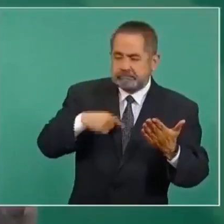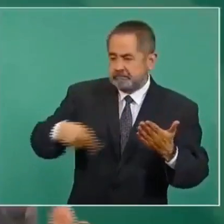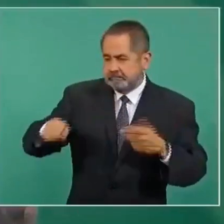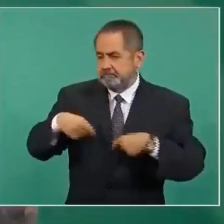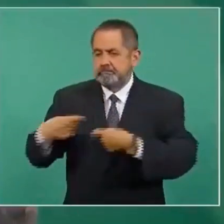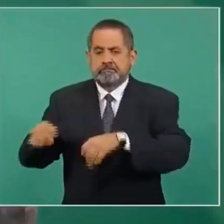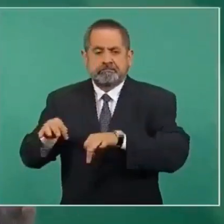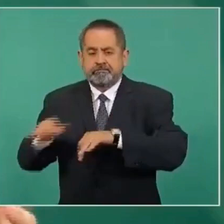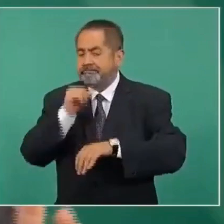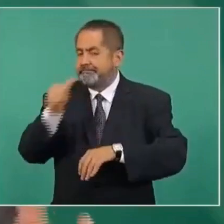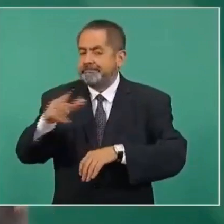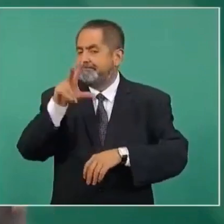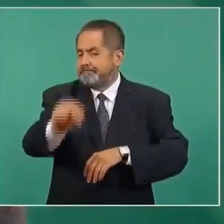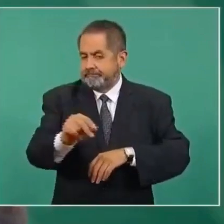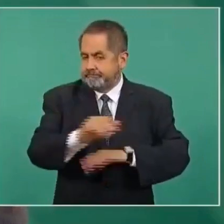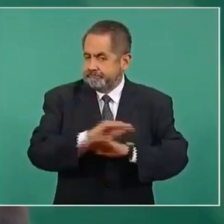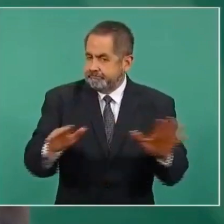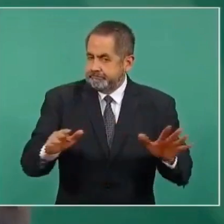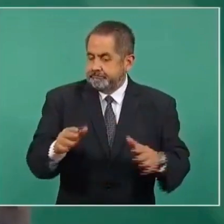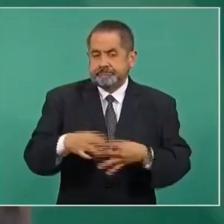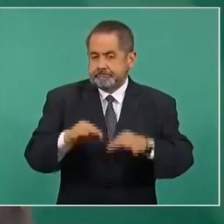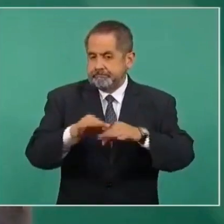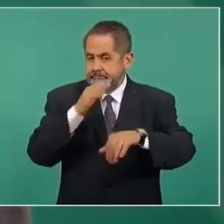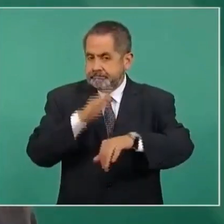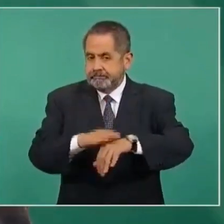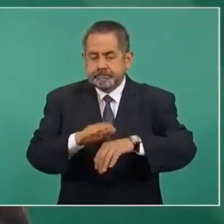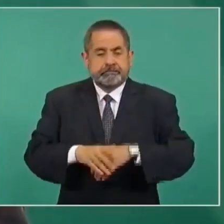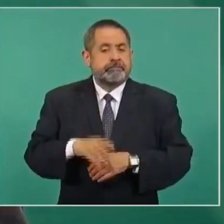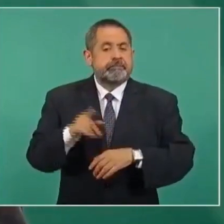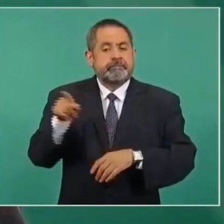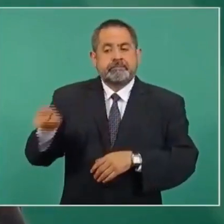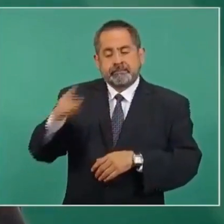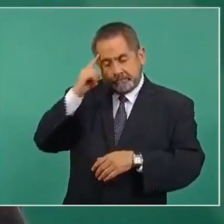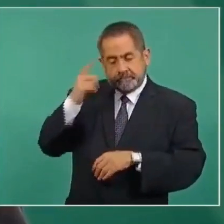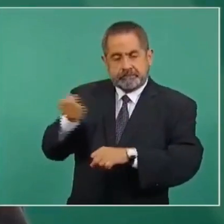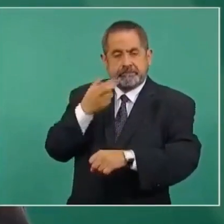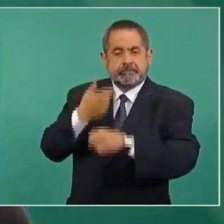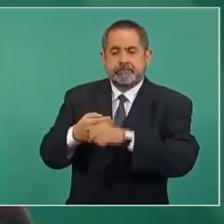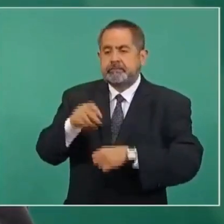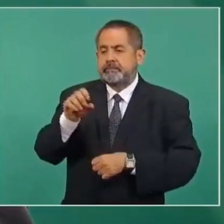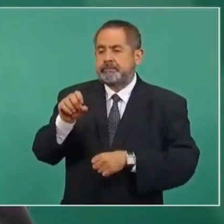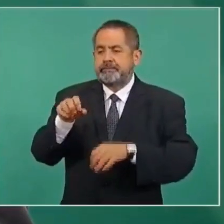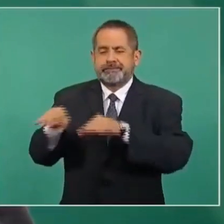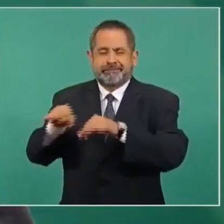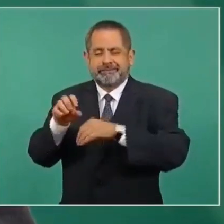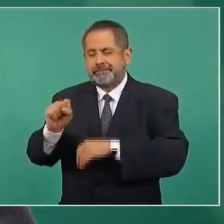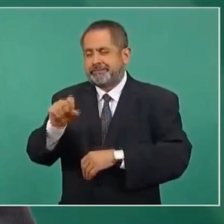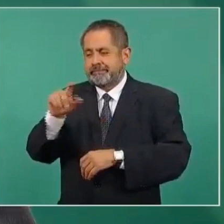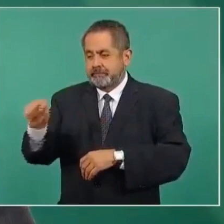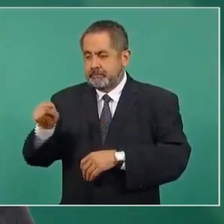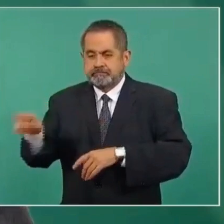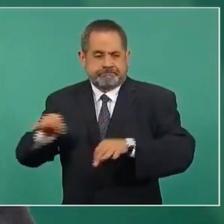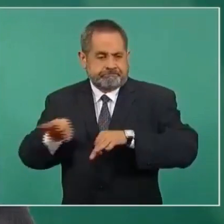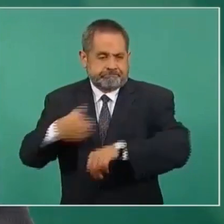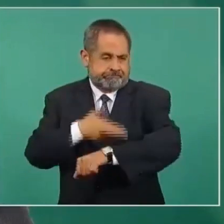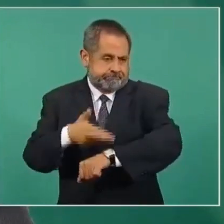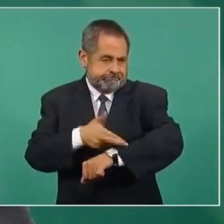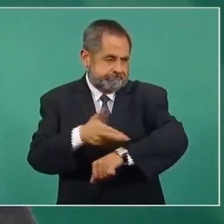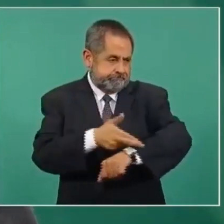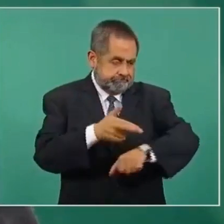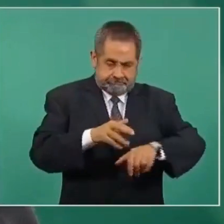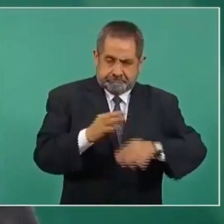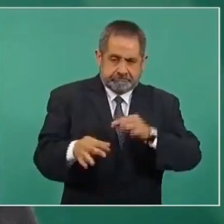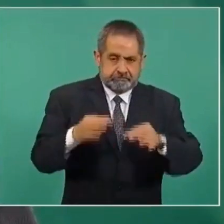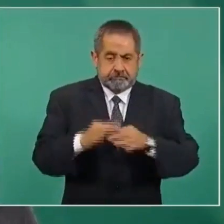trabajo. Entonces, esto es muy importante. Seguramente la secretaria del Trabajo, Luisa María Alcalde y todo su equipo tomarán cartas en el asunto. Y recuerden que